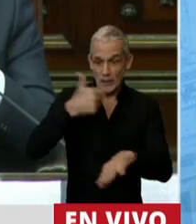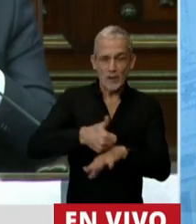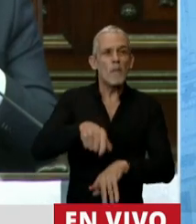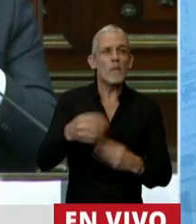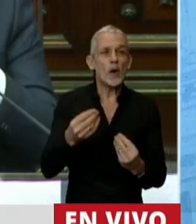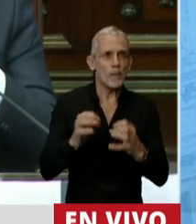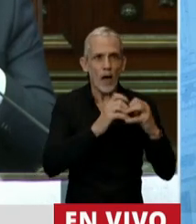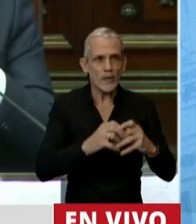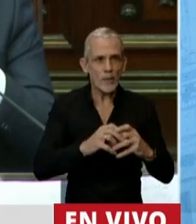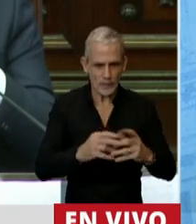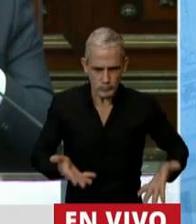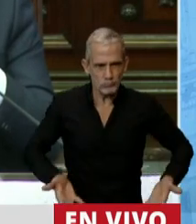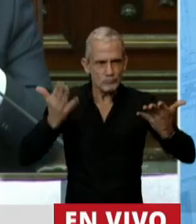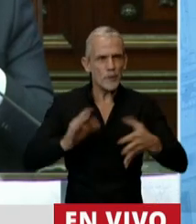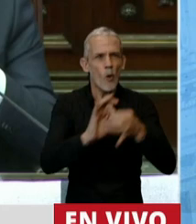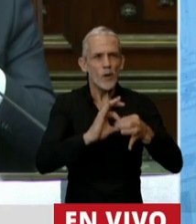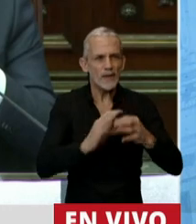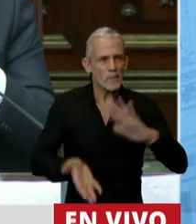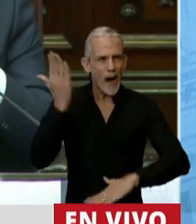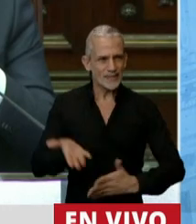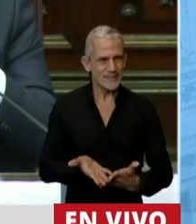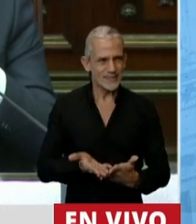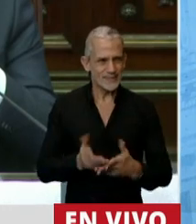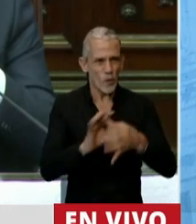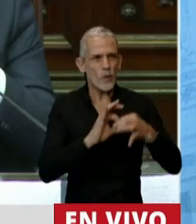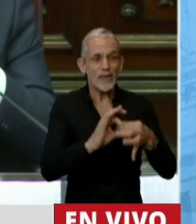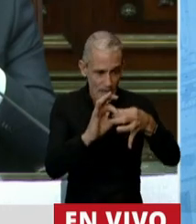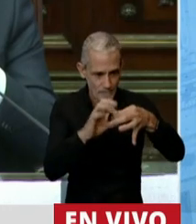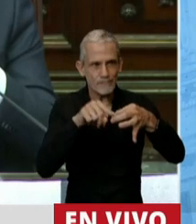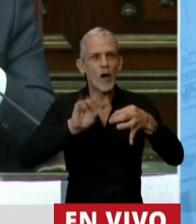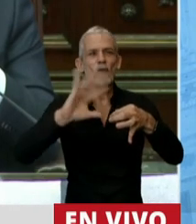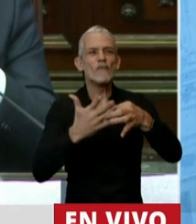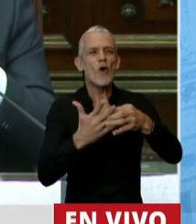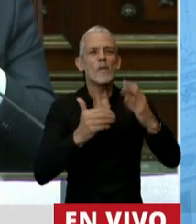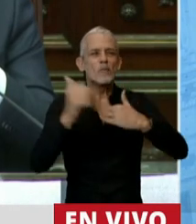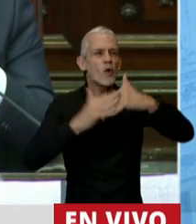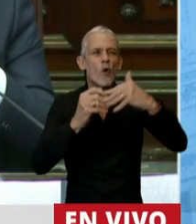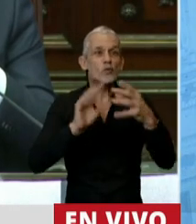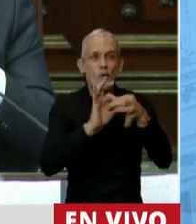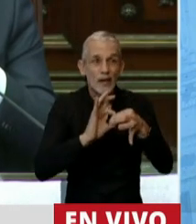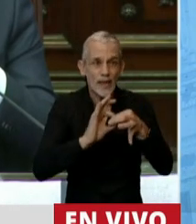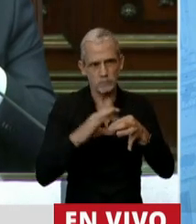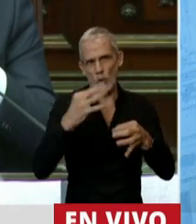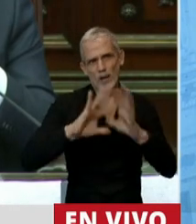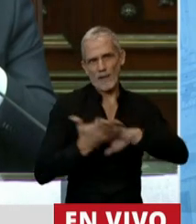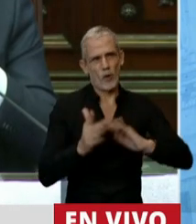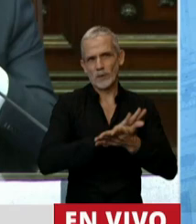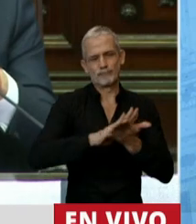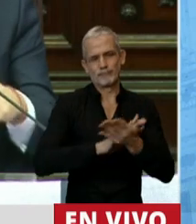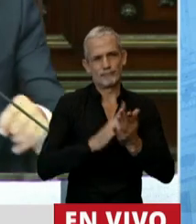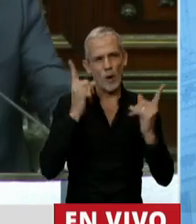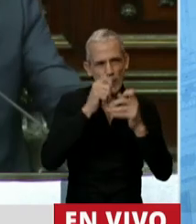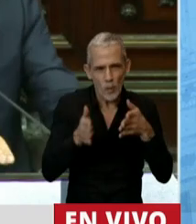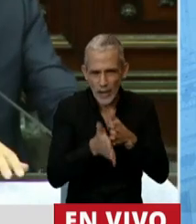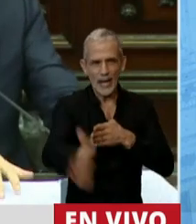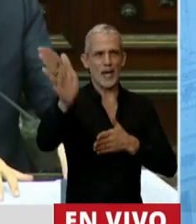el debate enriquece y fortalece la unidad. Y la unidad es la única forma de salir de esta crisis precedente y